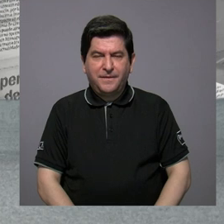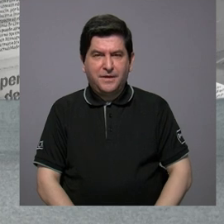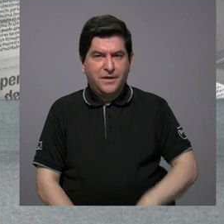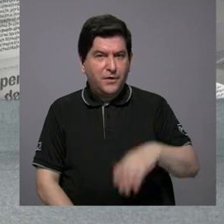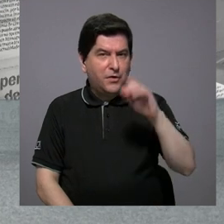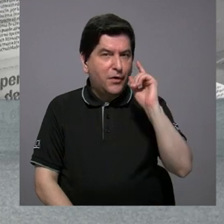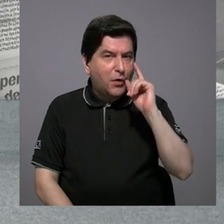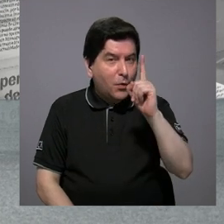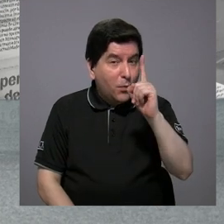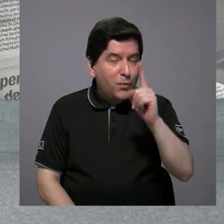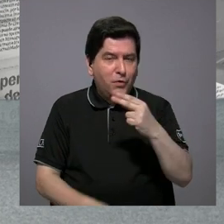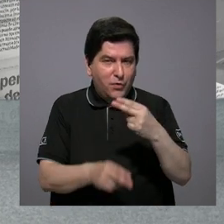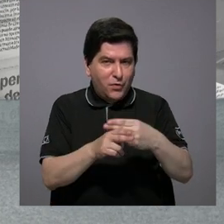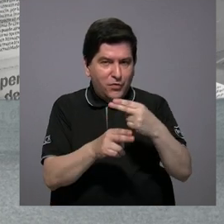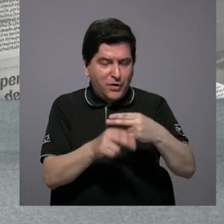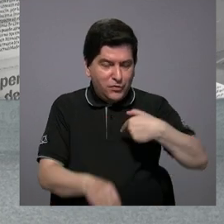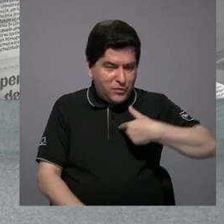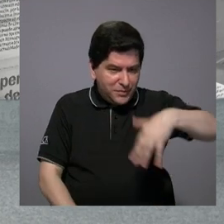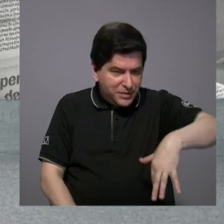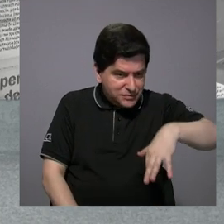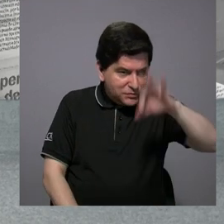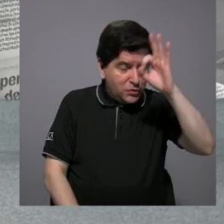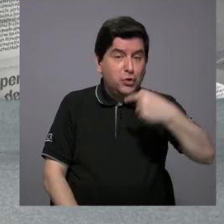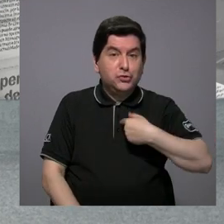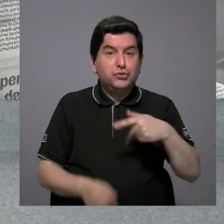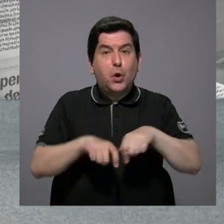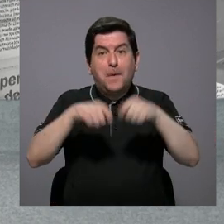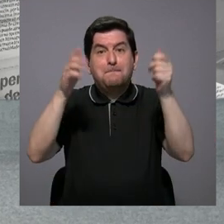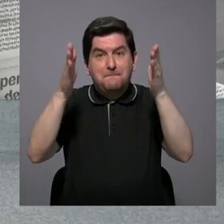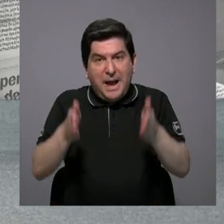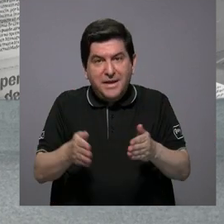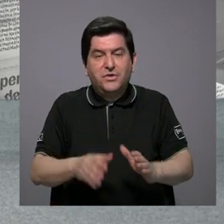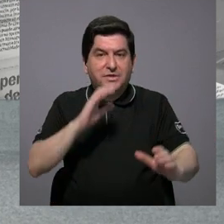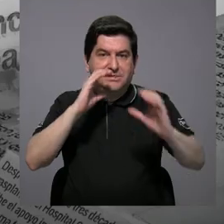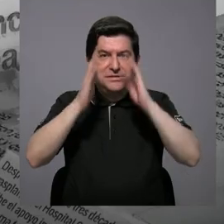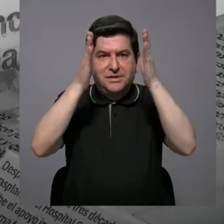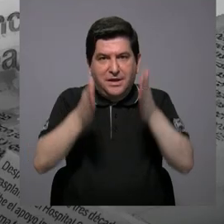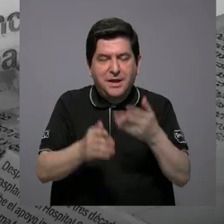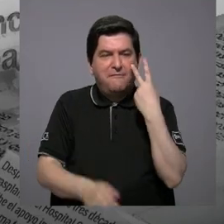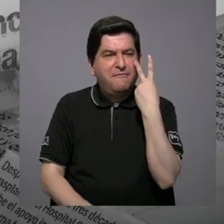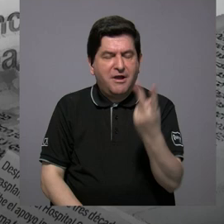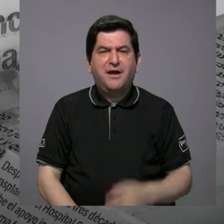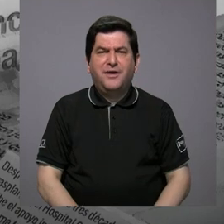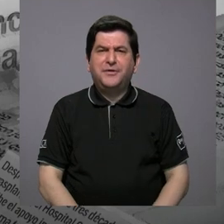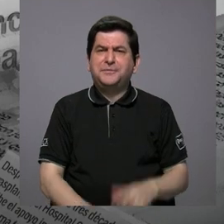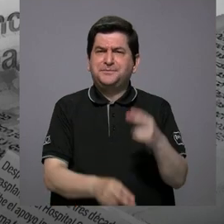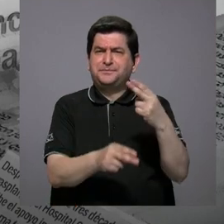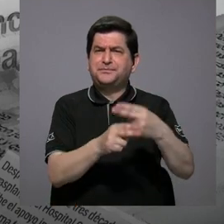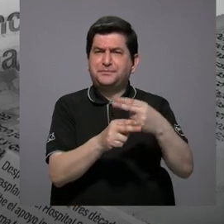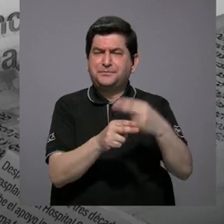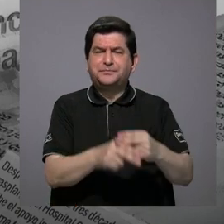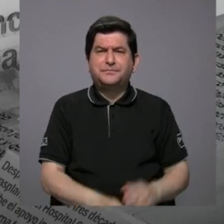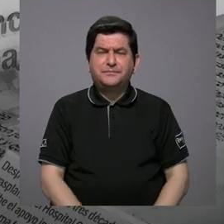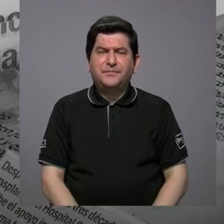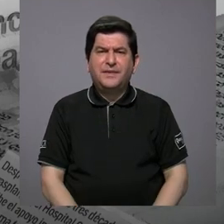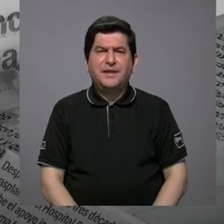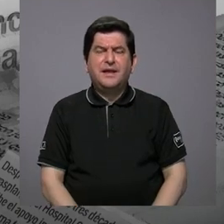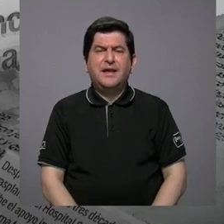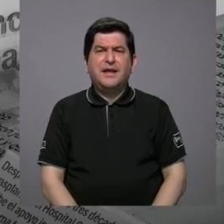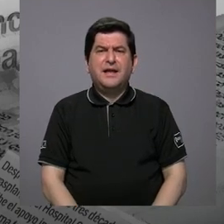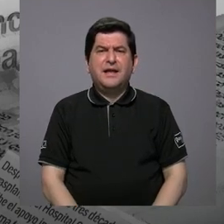los nombres que uno encuentra, yo como periodista, como comunicadora, veo que se llama Alta